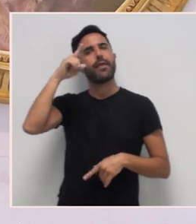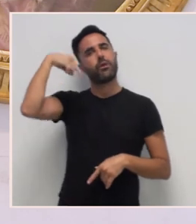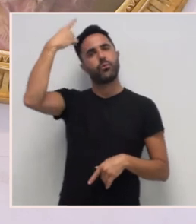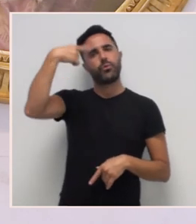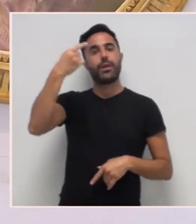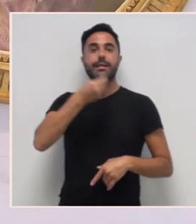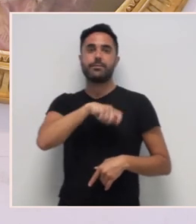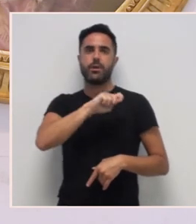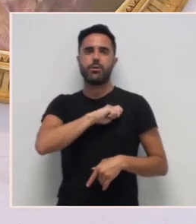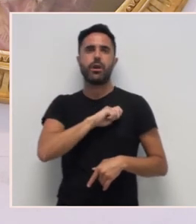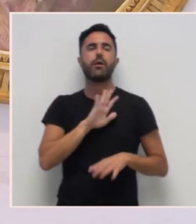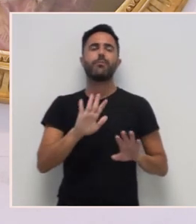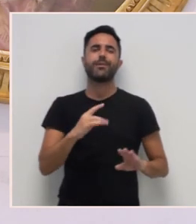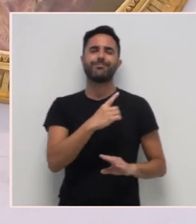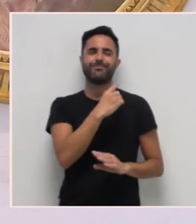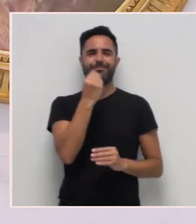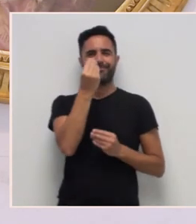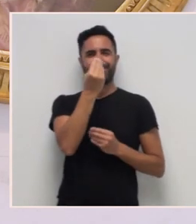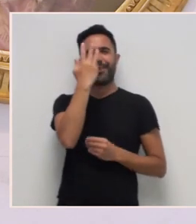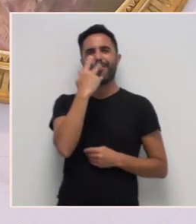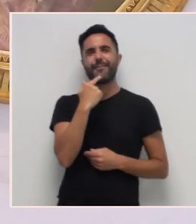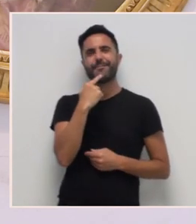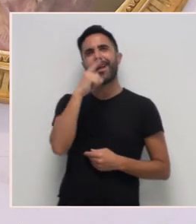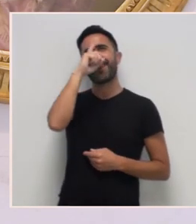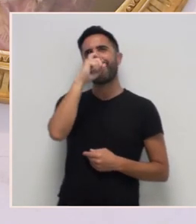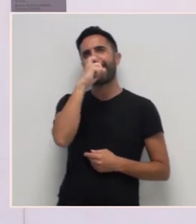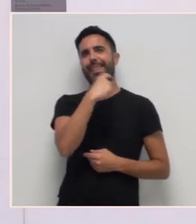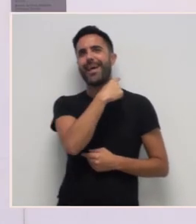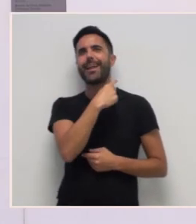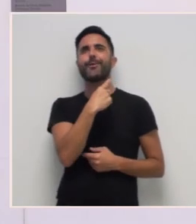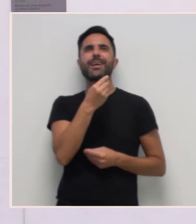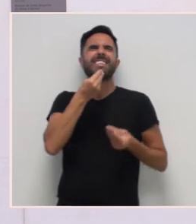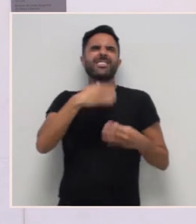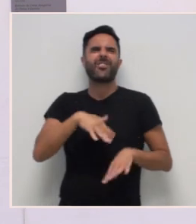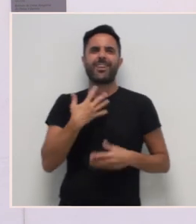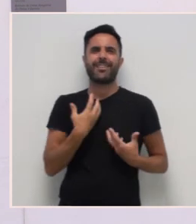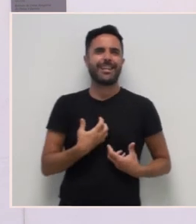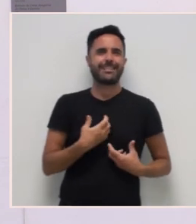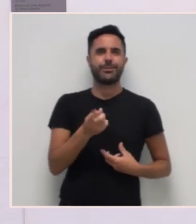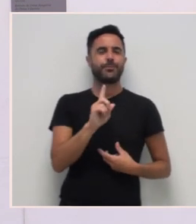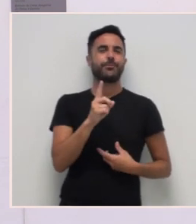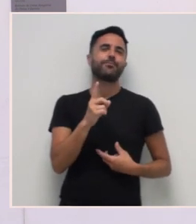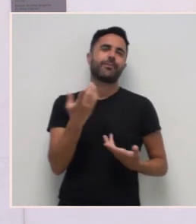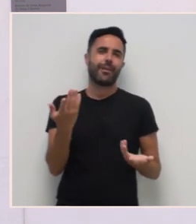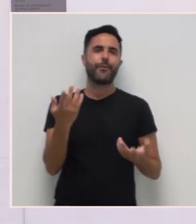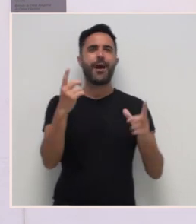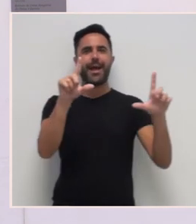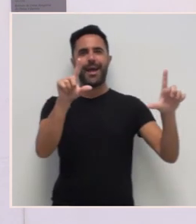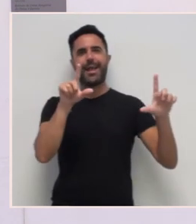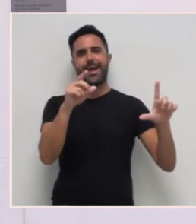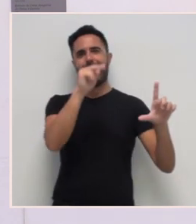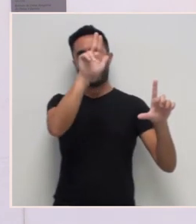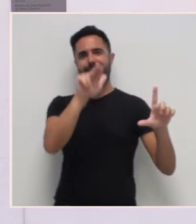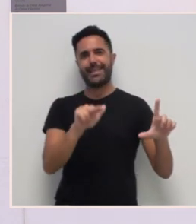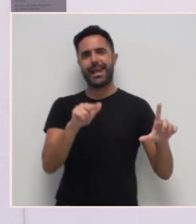Pero imos a recordala nesta historia senón neste retrato tan precioso que o